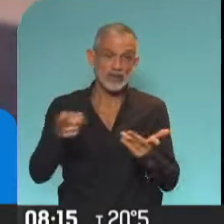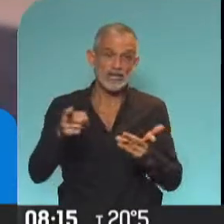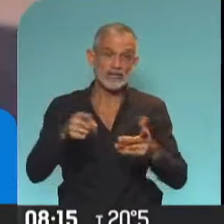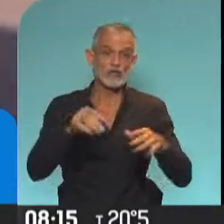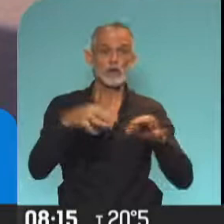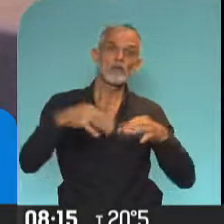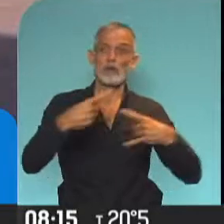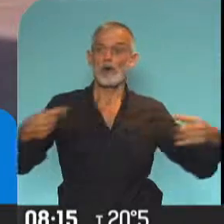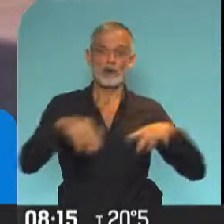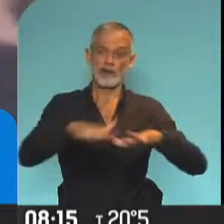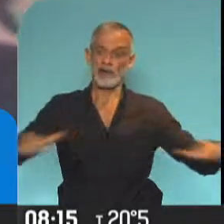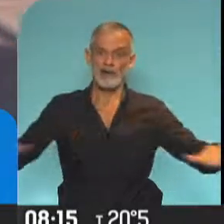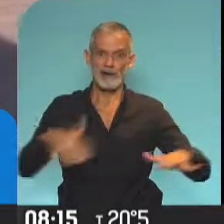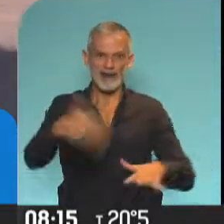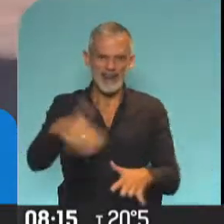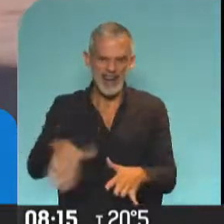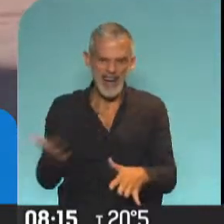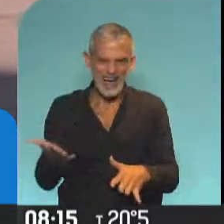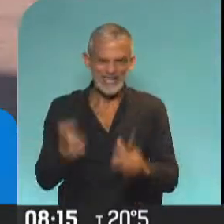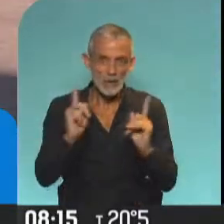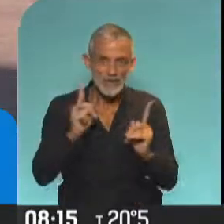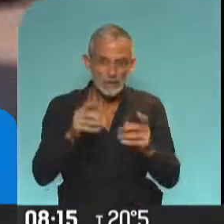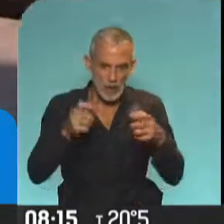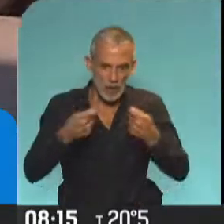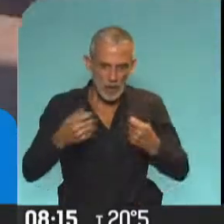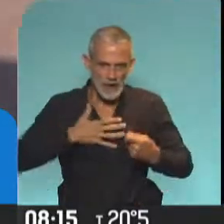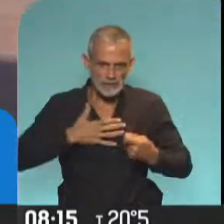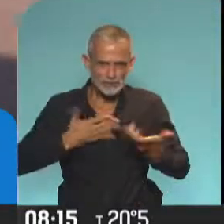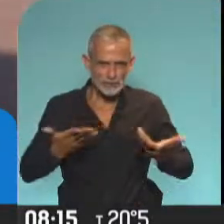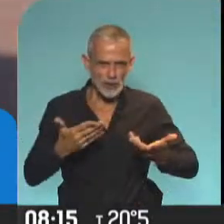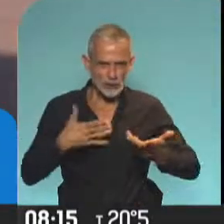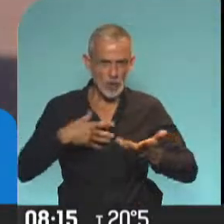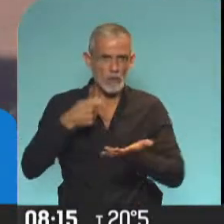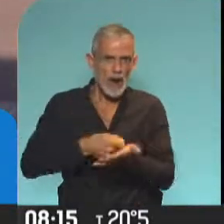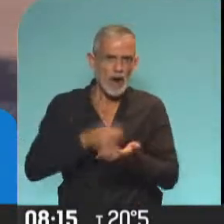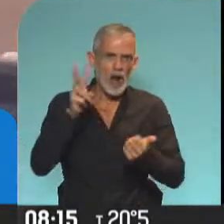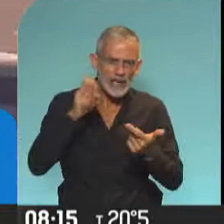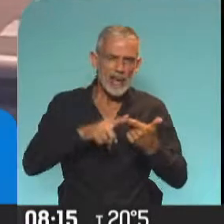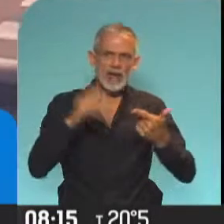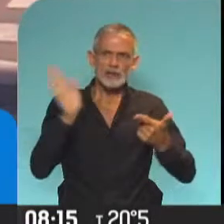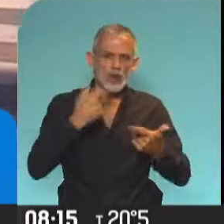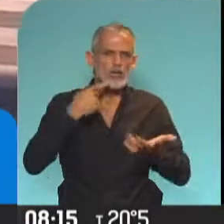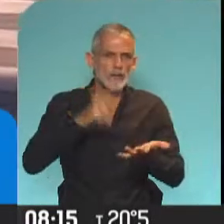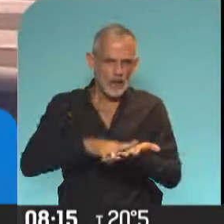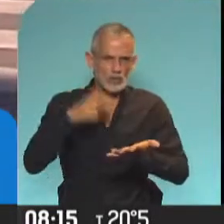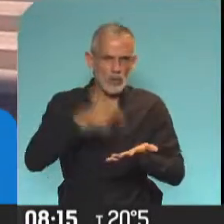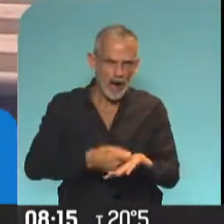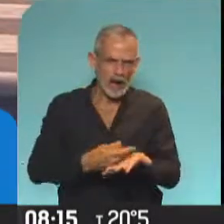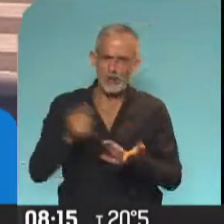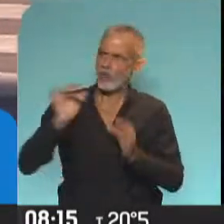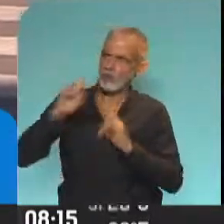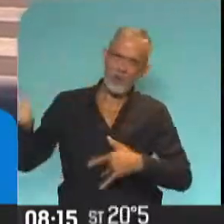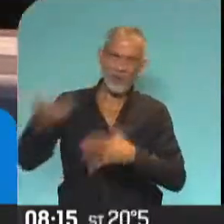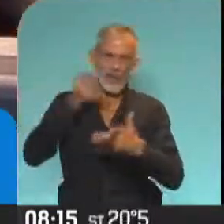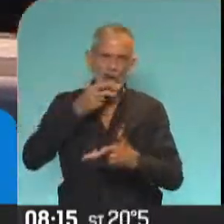mercaderías, sus productos, en las veredas de los propios comercios, que claro, ellos dicen, pagan absolutamente todos los impuestos y se genera una suerte